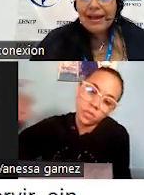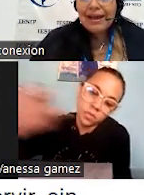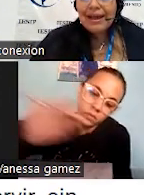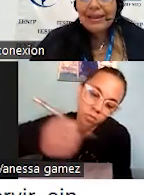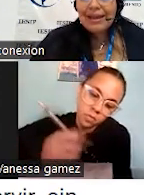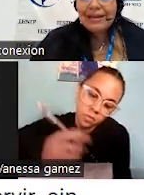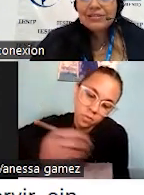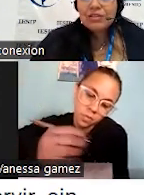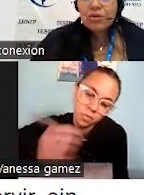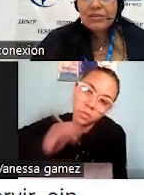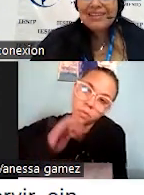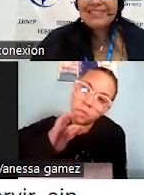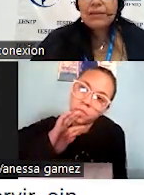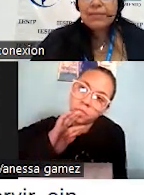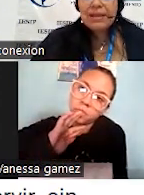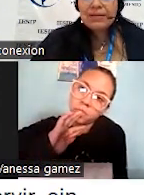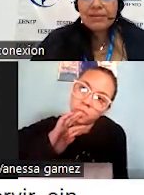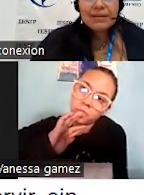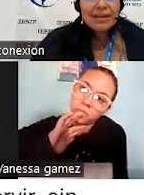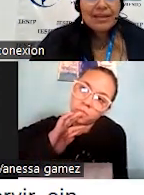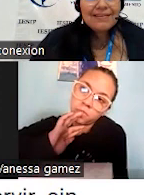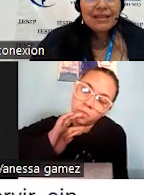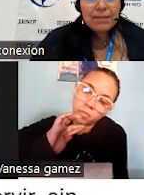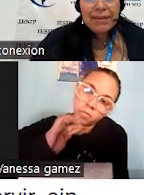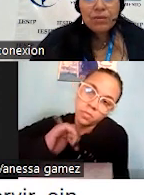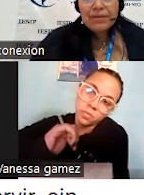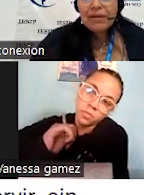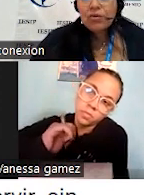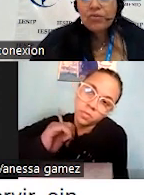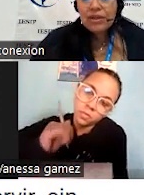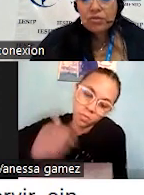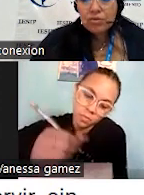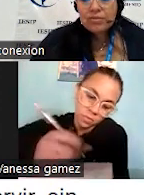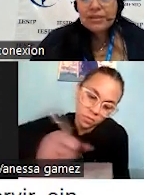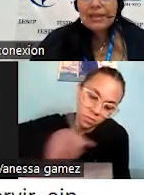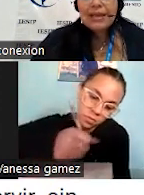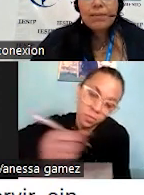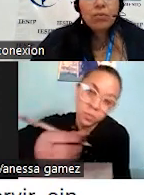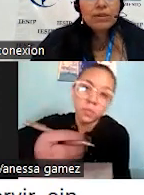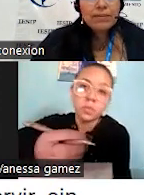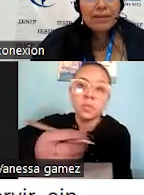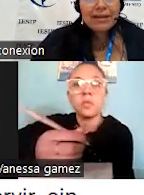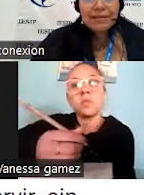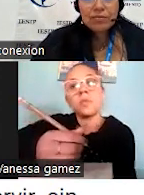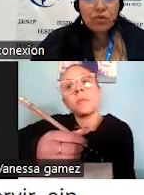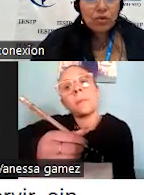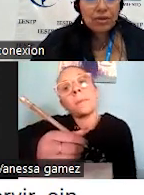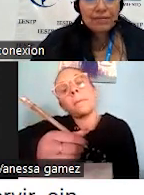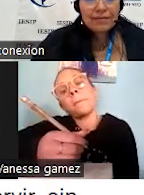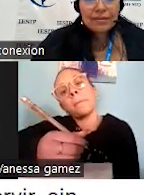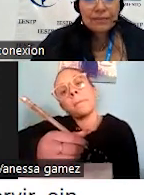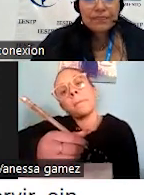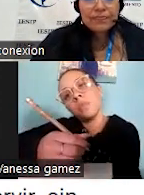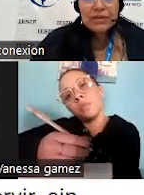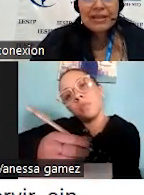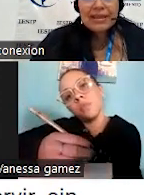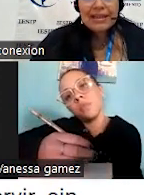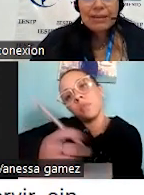a la acción de servir. Sin embargo, este concepto tiene múltiples acepciones